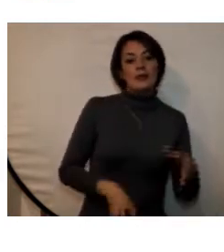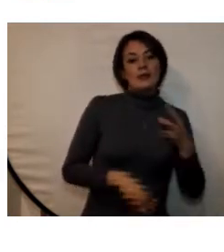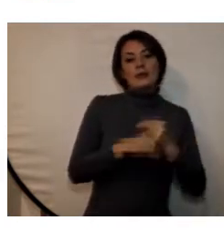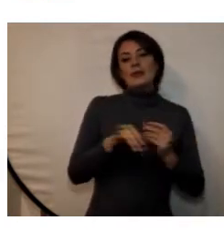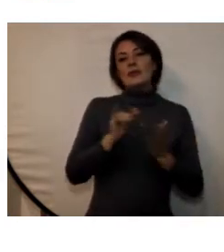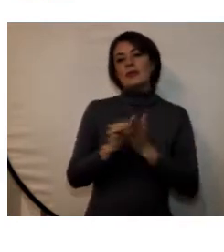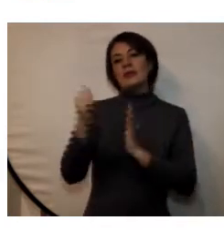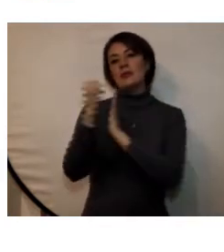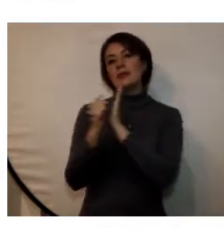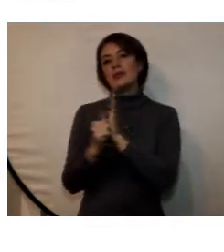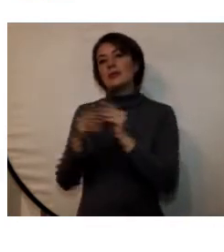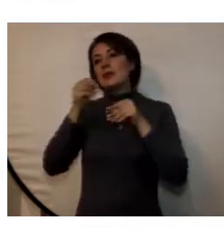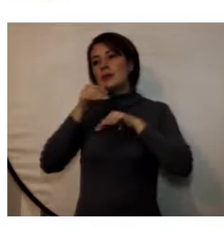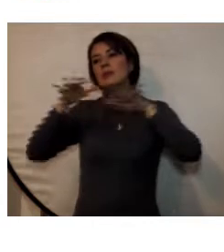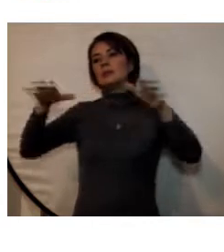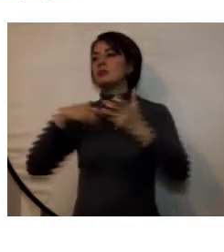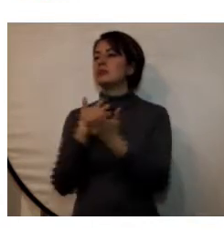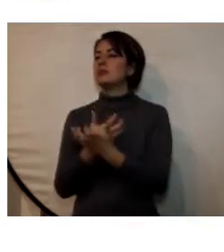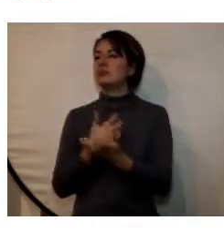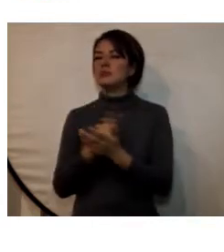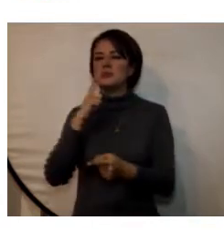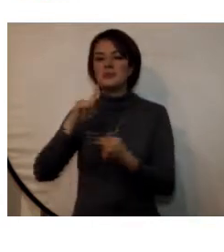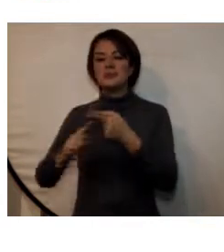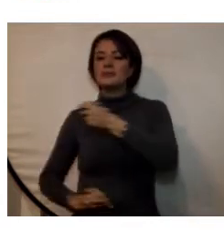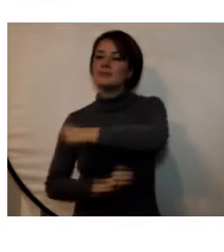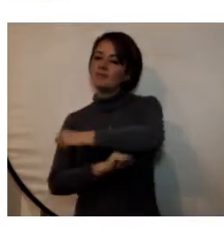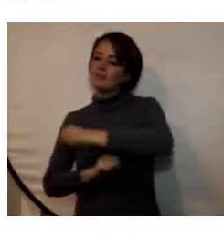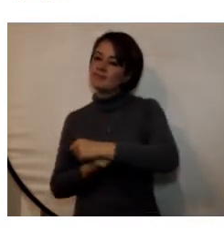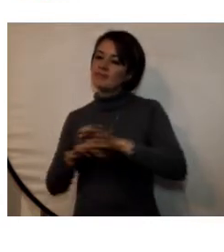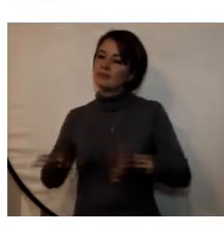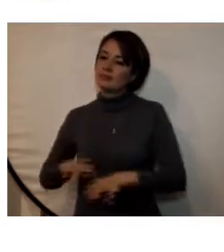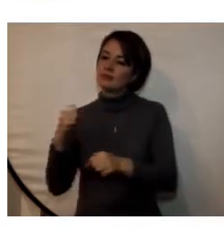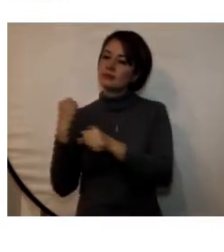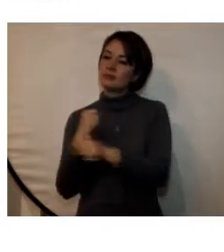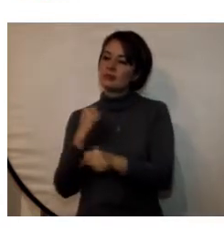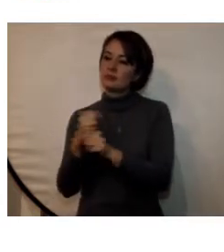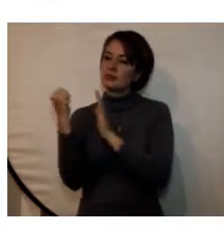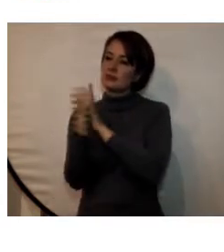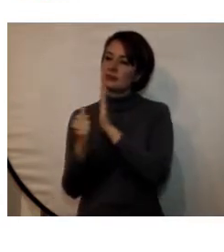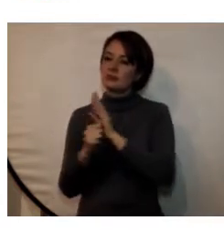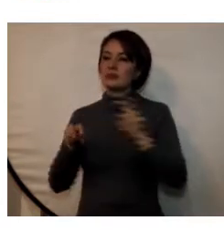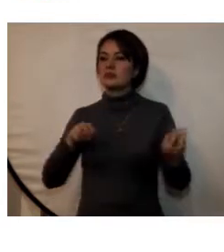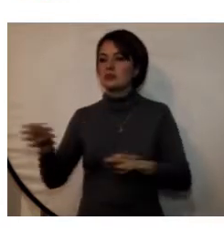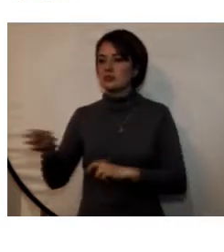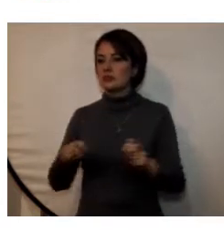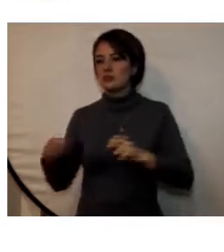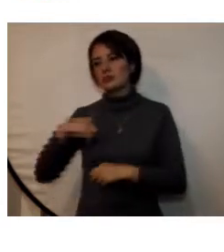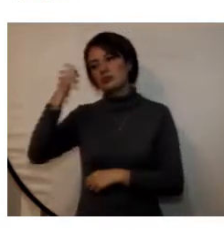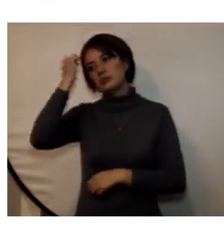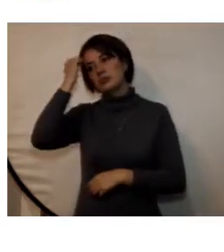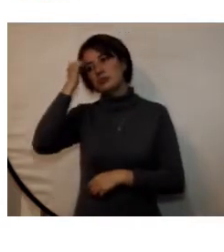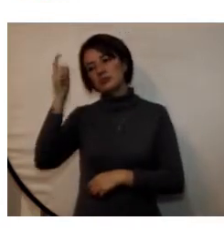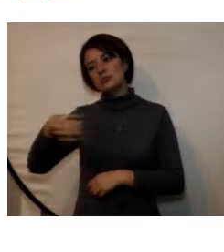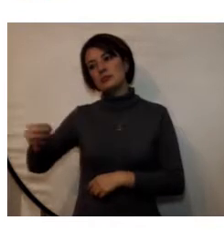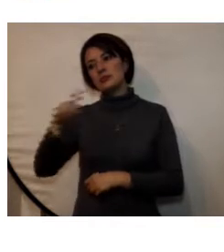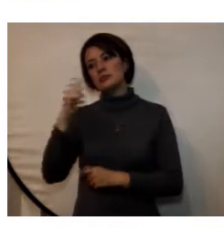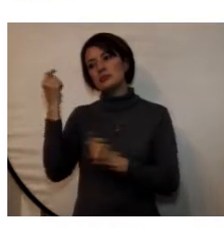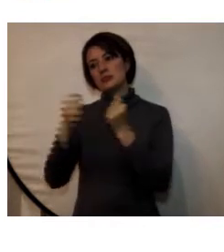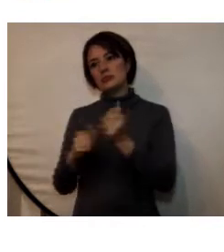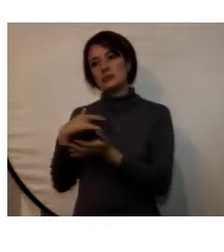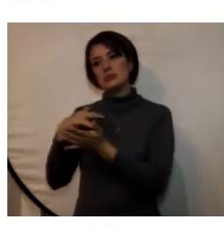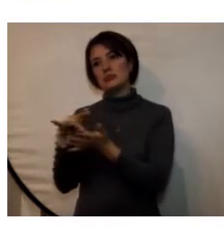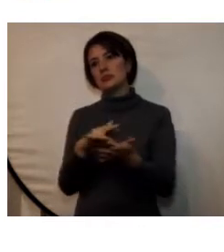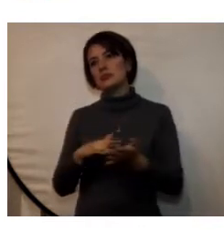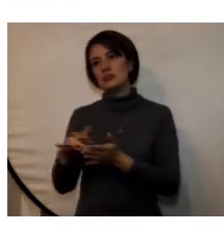cuenta con el programa de divulgación científica que busca el fortalecimiento de la producción investigativa el programa de movilidad de docentes investigadores para la financiación de la